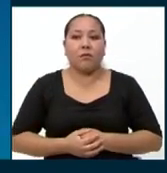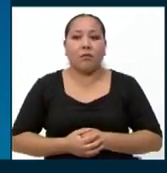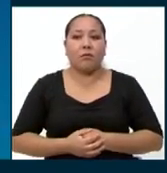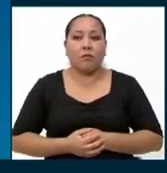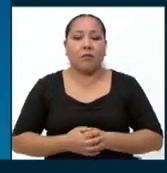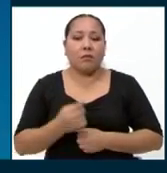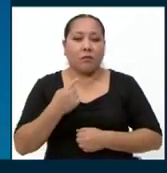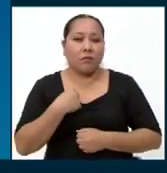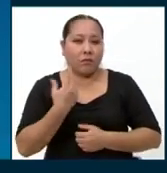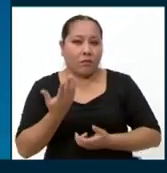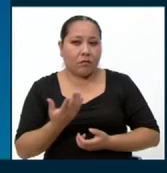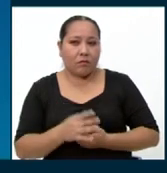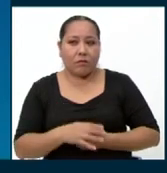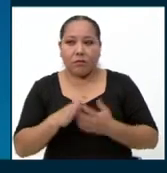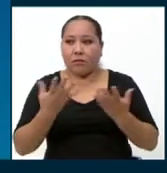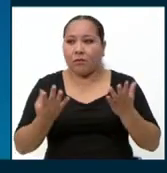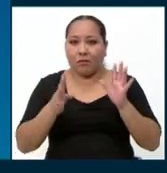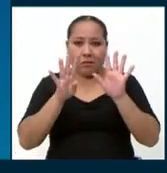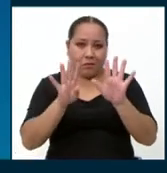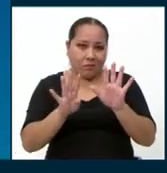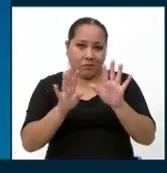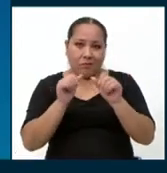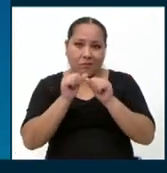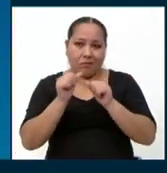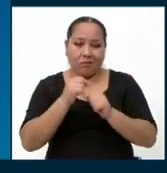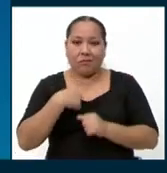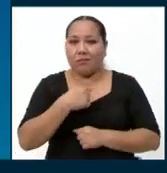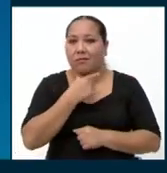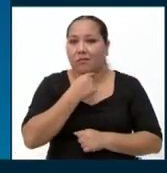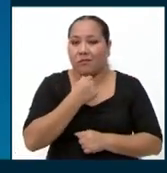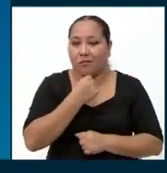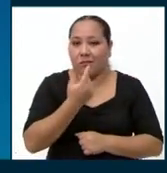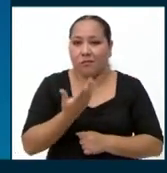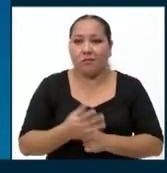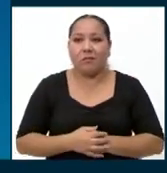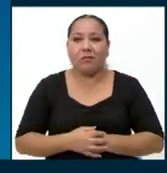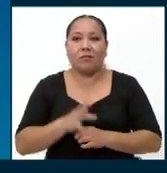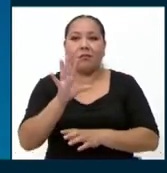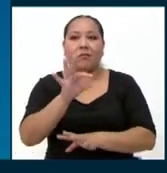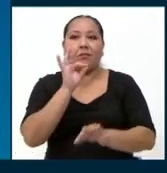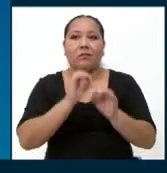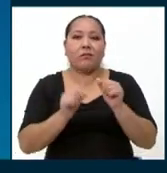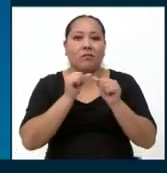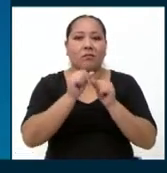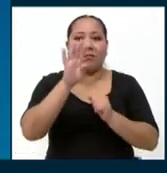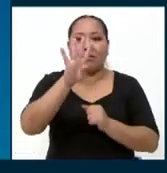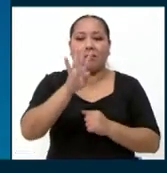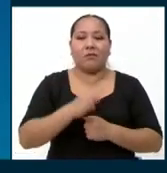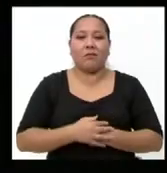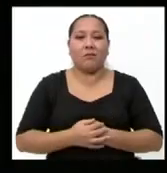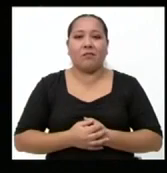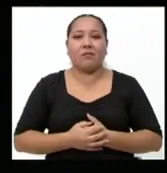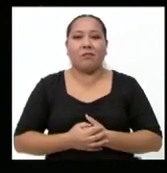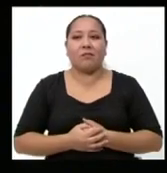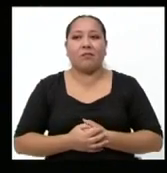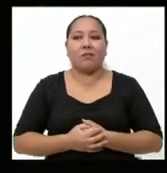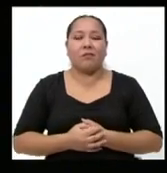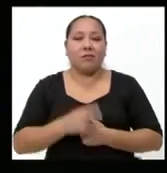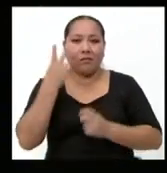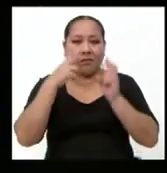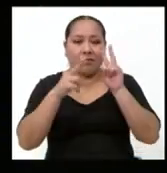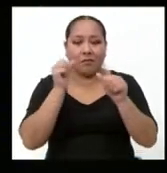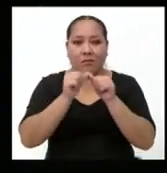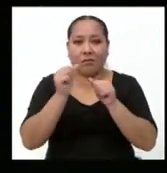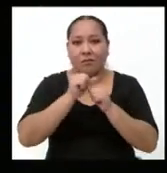Bueno, en vista de que no hay el número nueve, que es mi número favorito, escogeré el número cuatro. Vamos entonces con el número